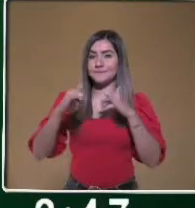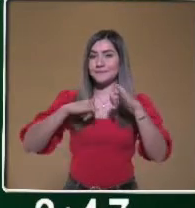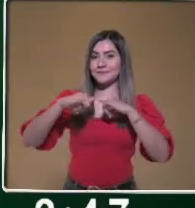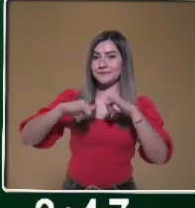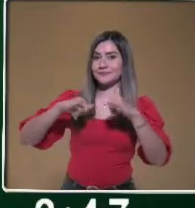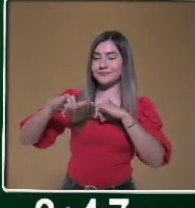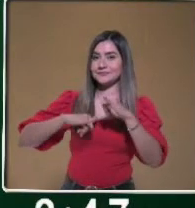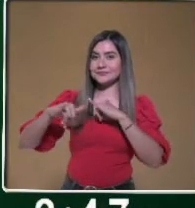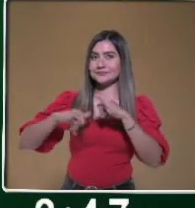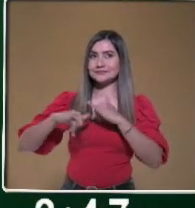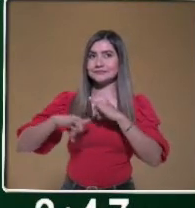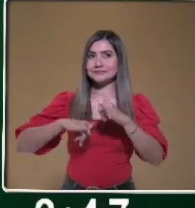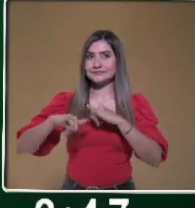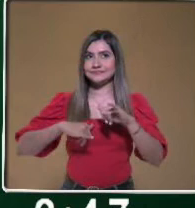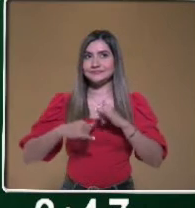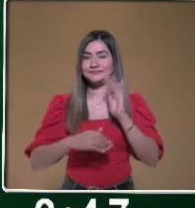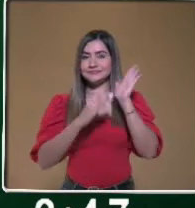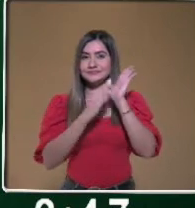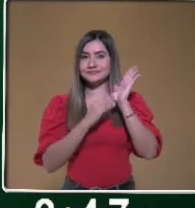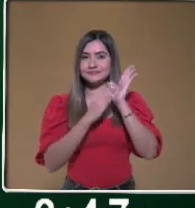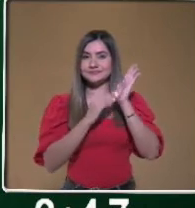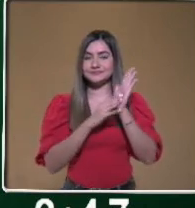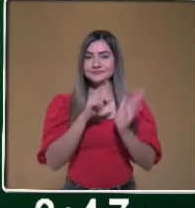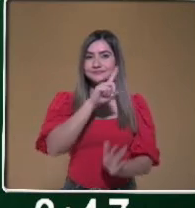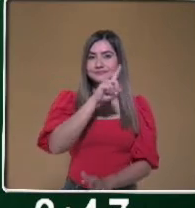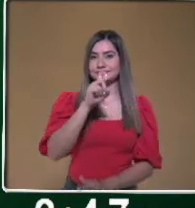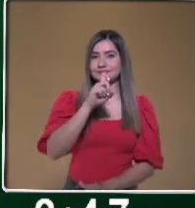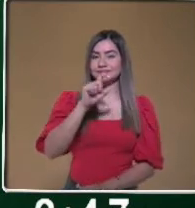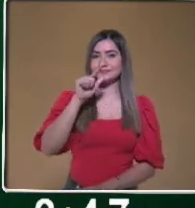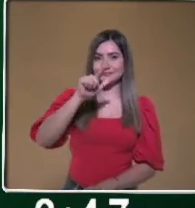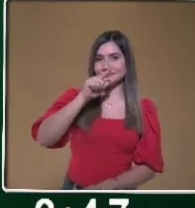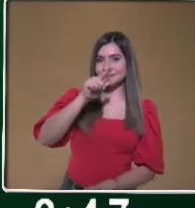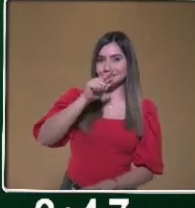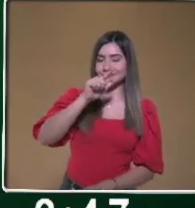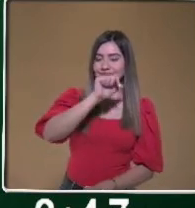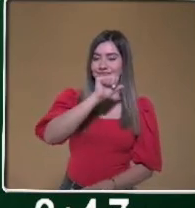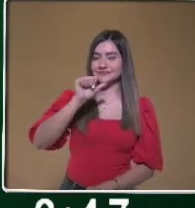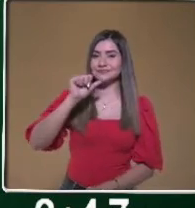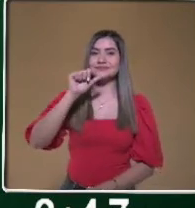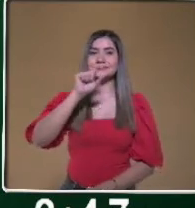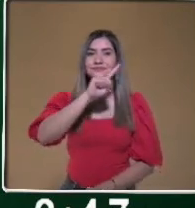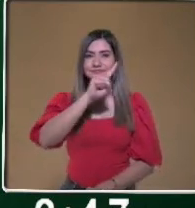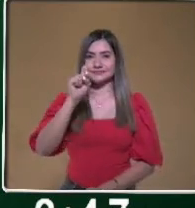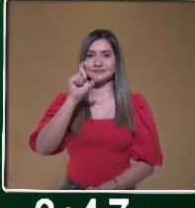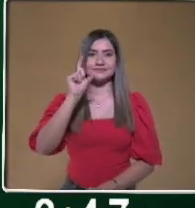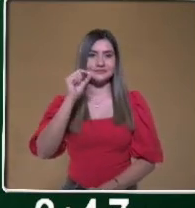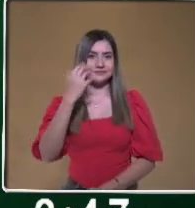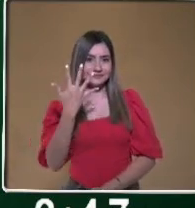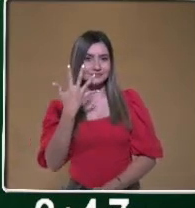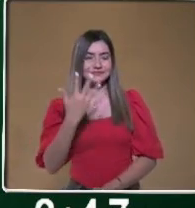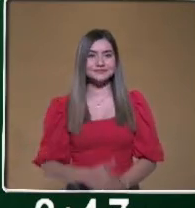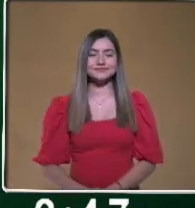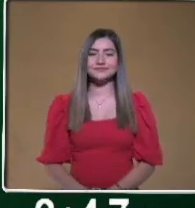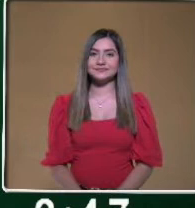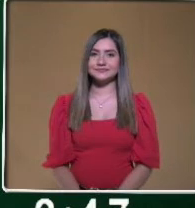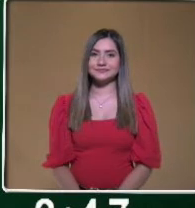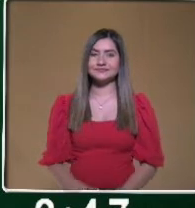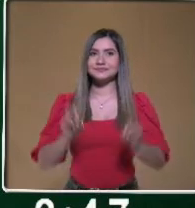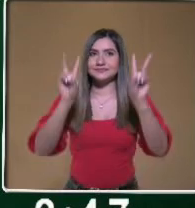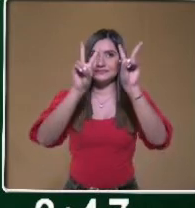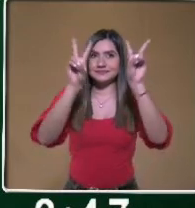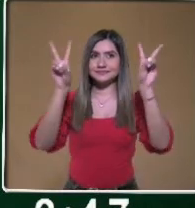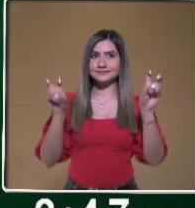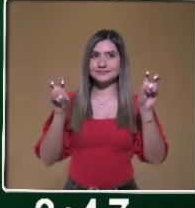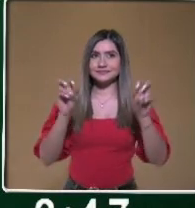y te vas a situar de la página 117 a la 125. Corresponde al bloque 4 y el tema es